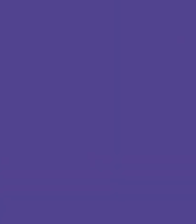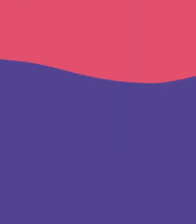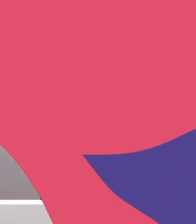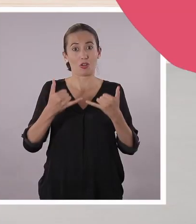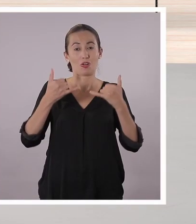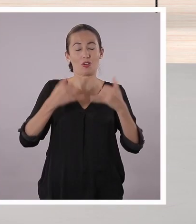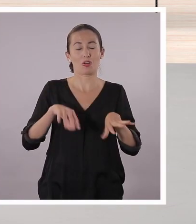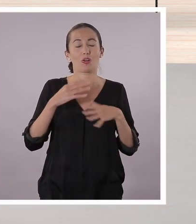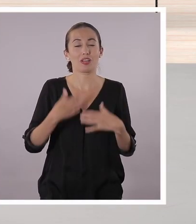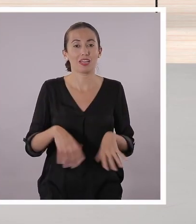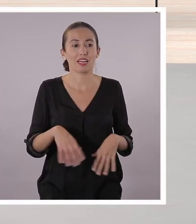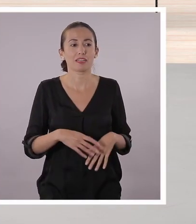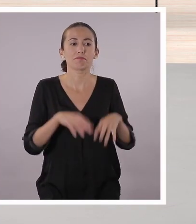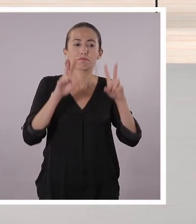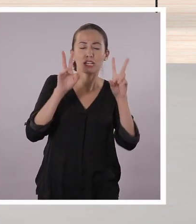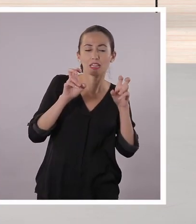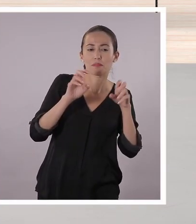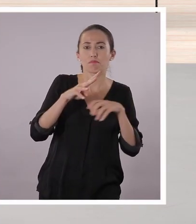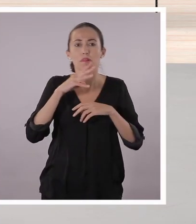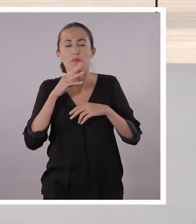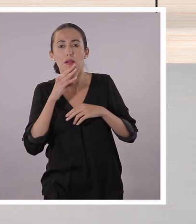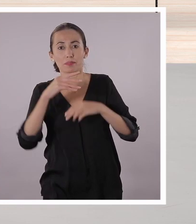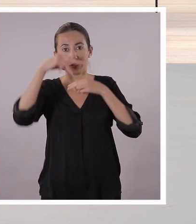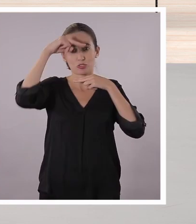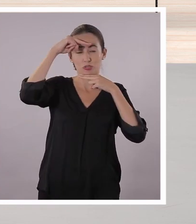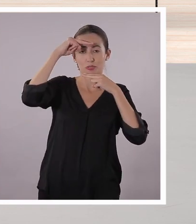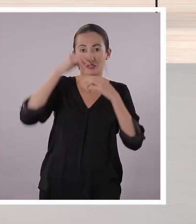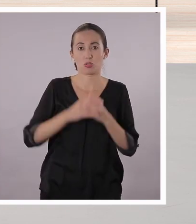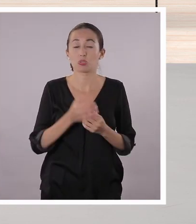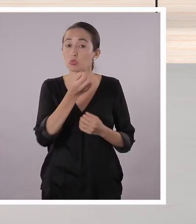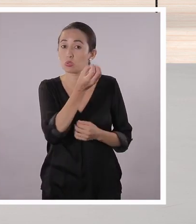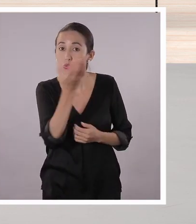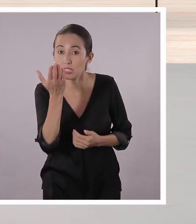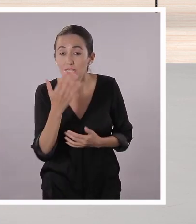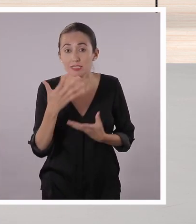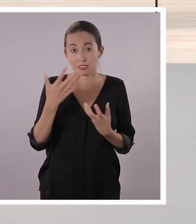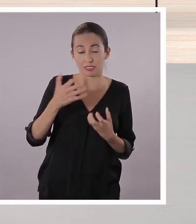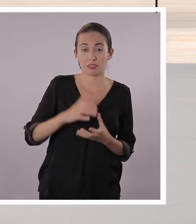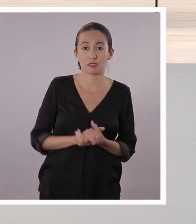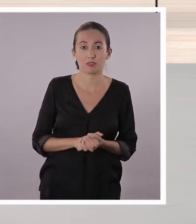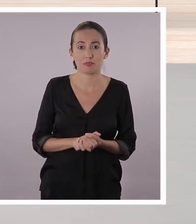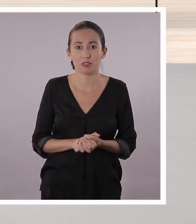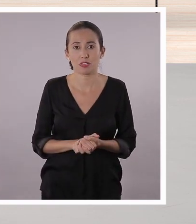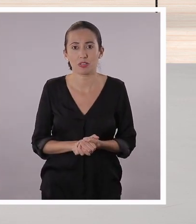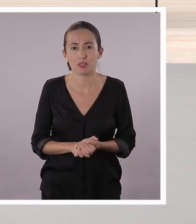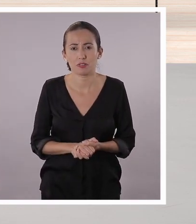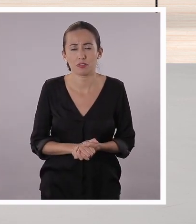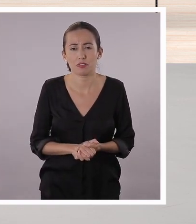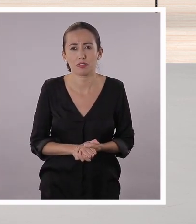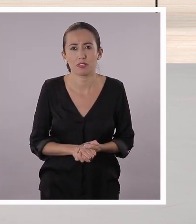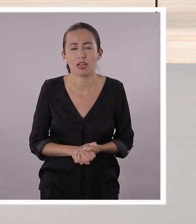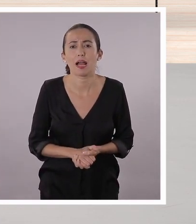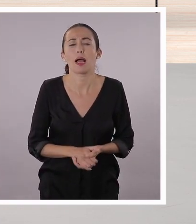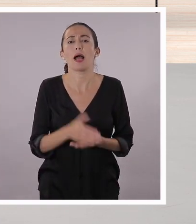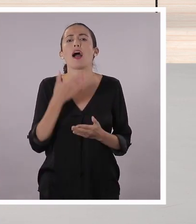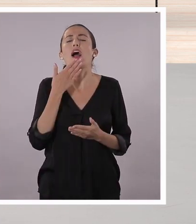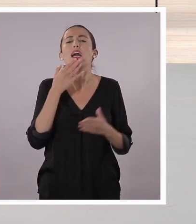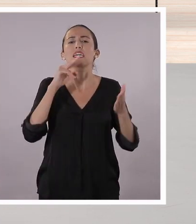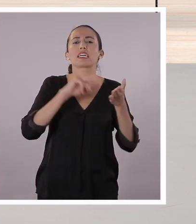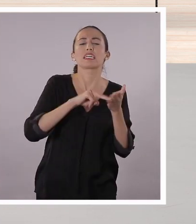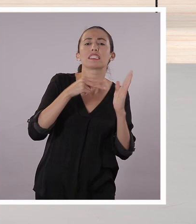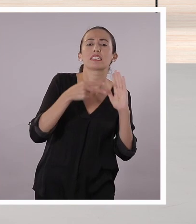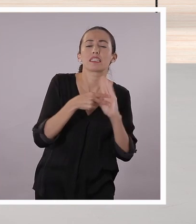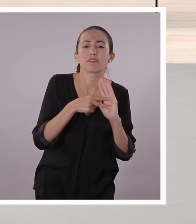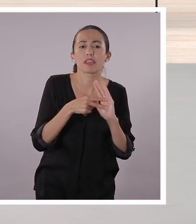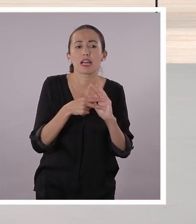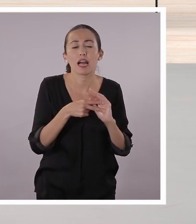Hoy hemos estado hablando sobre los noticieros, sobre la comunicación, pero ahora quiero que ustedes me ayuden a descifrar esto. ¿Qué serán los medios de